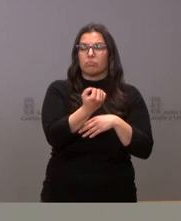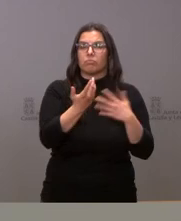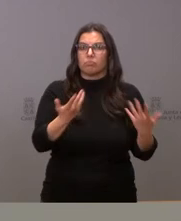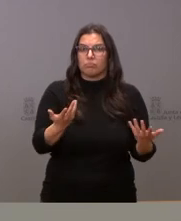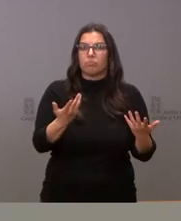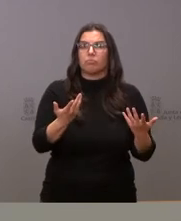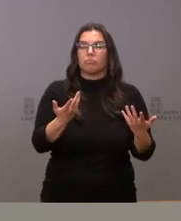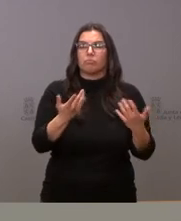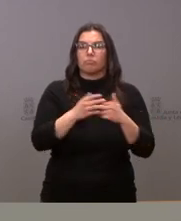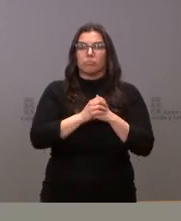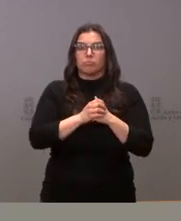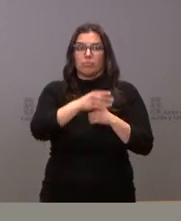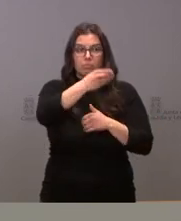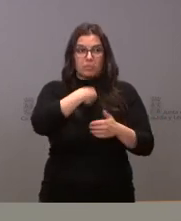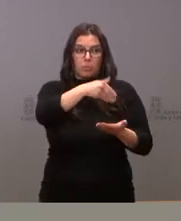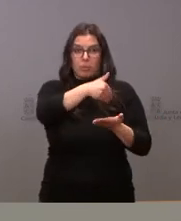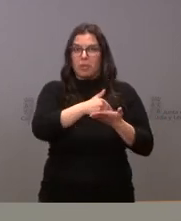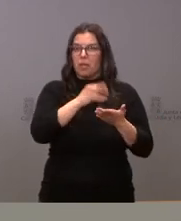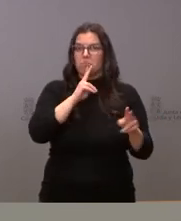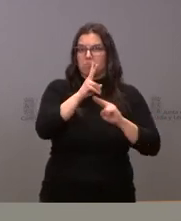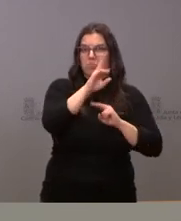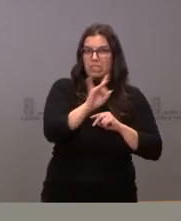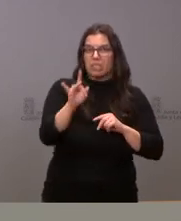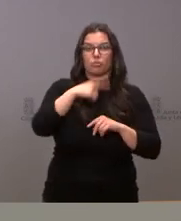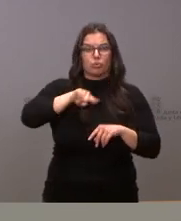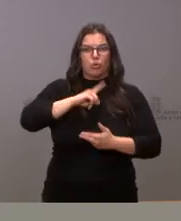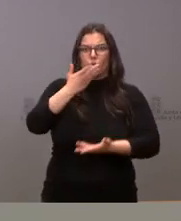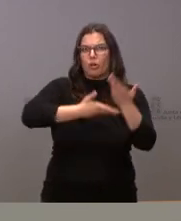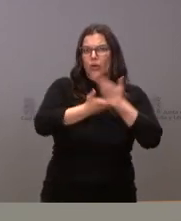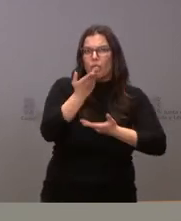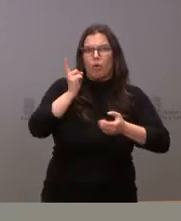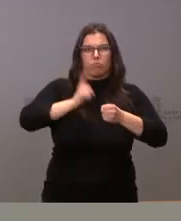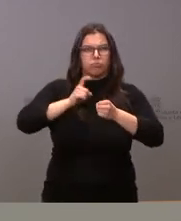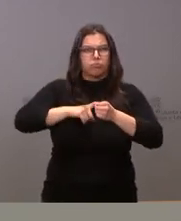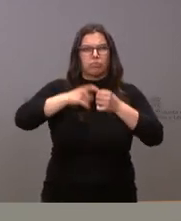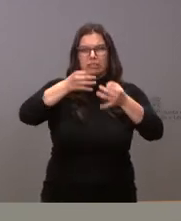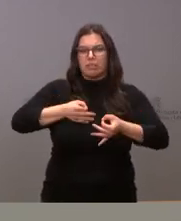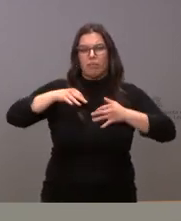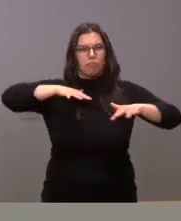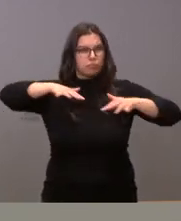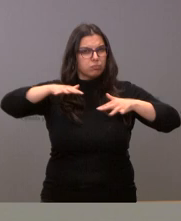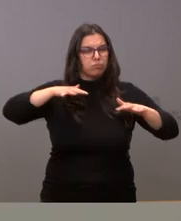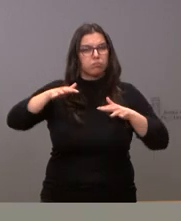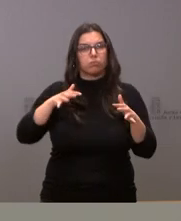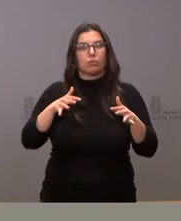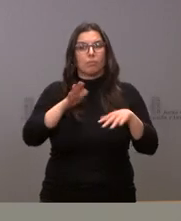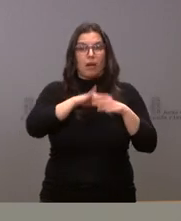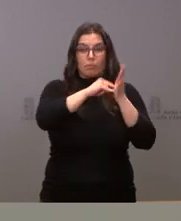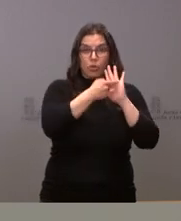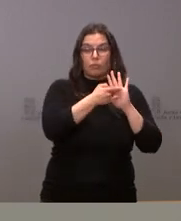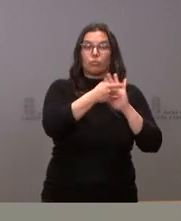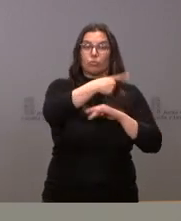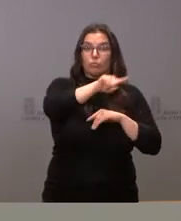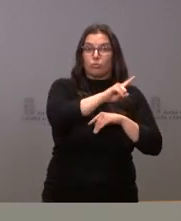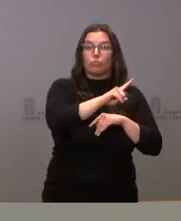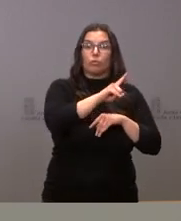dotado en los términos en los que se nos requirió y por tanto nuestra colaboración y nuestra participación siempre ha sido muy activa tanto con los proyectos que